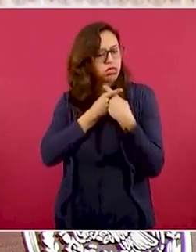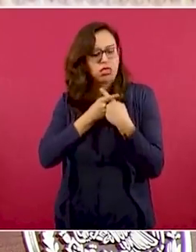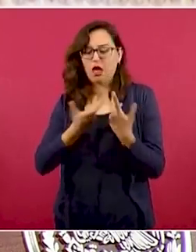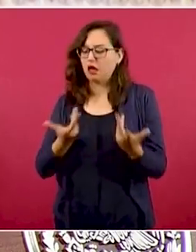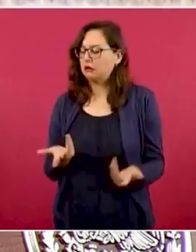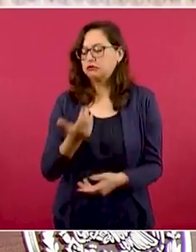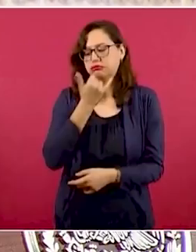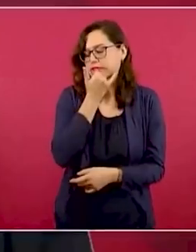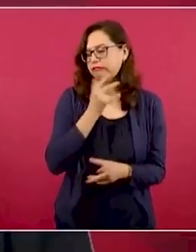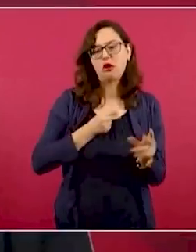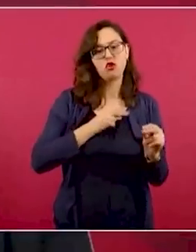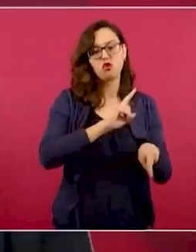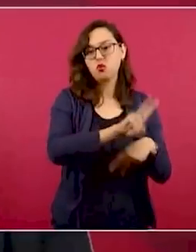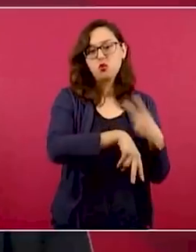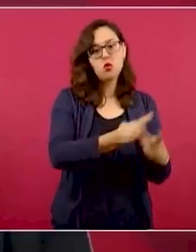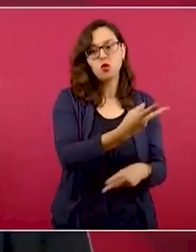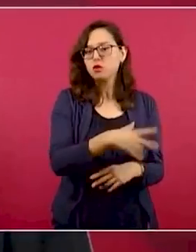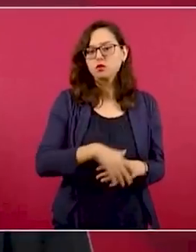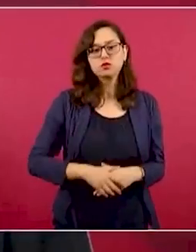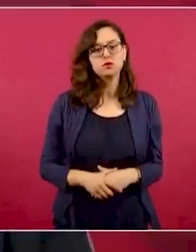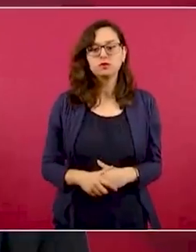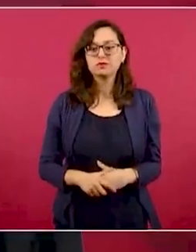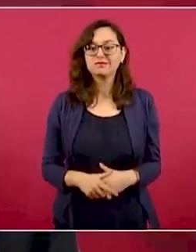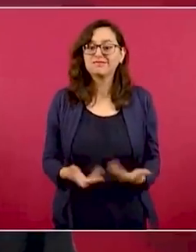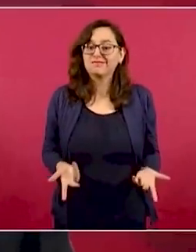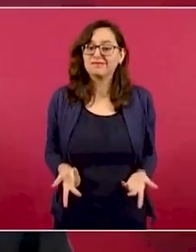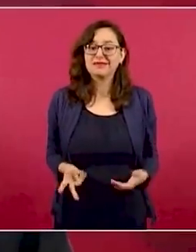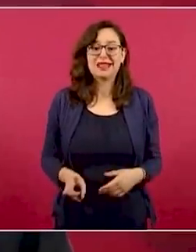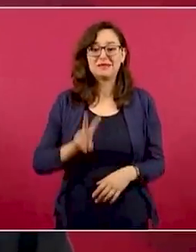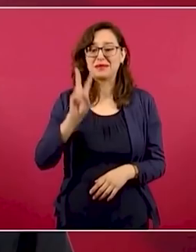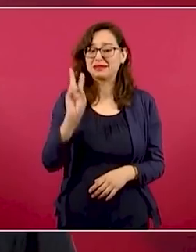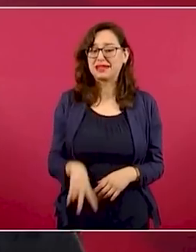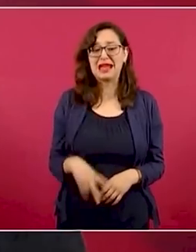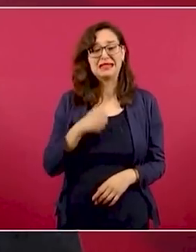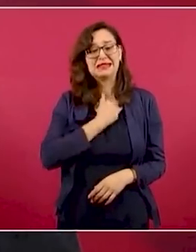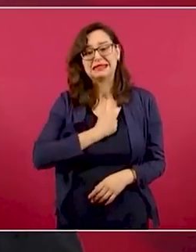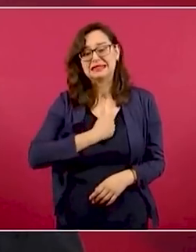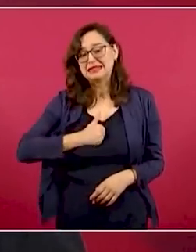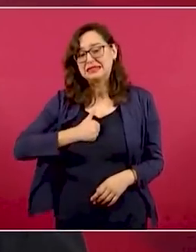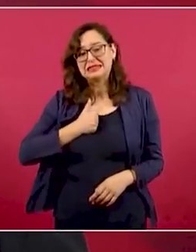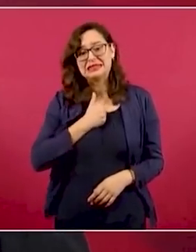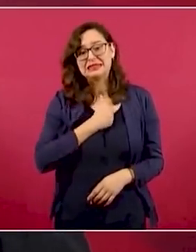lo considero un hombre bueno,